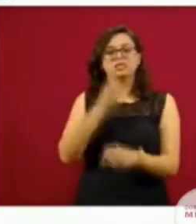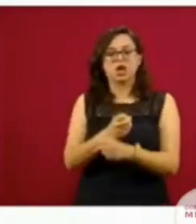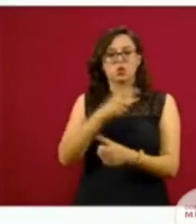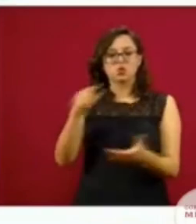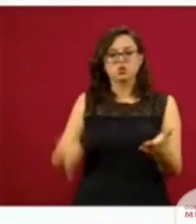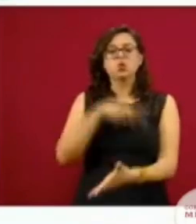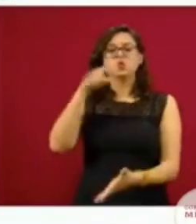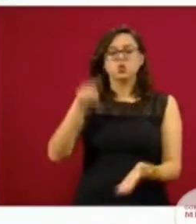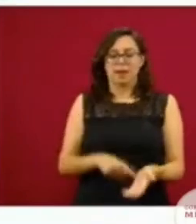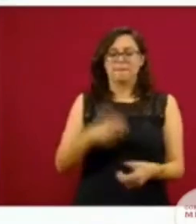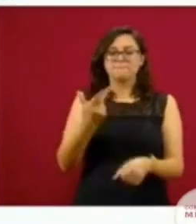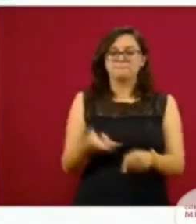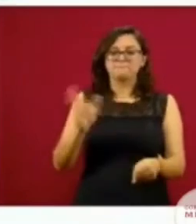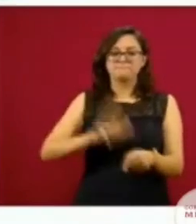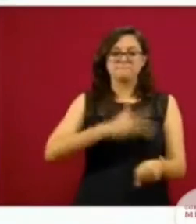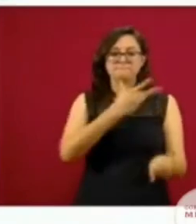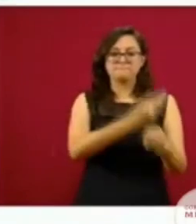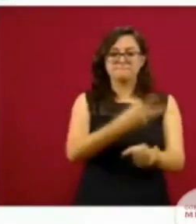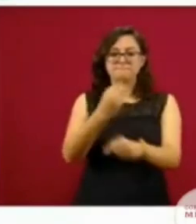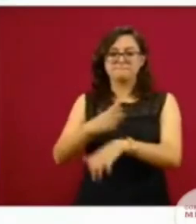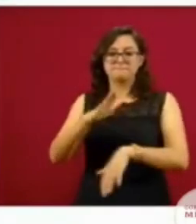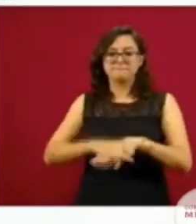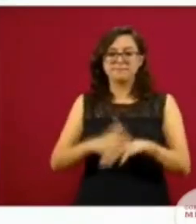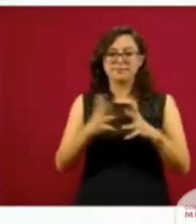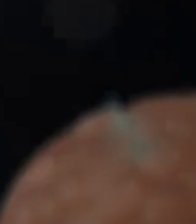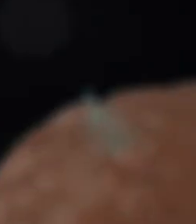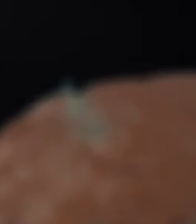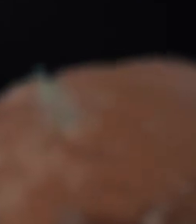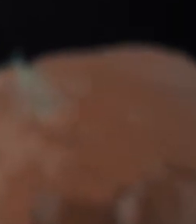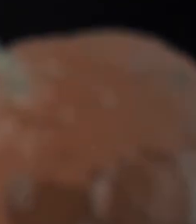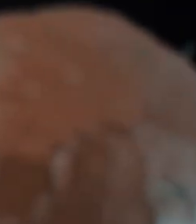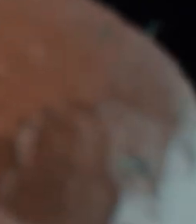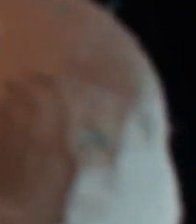lugar, en la medida en que logró una expansión de capacidades.